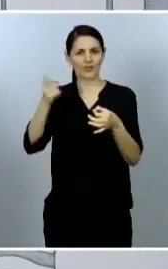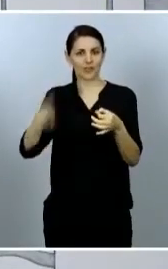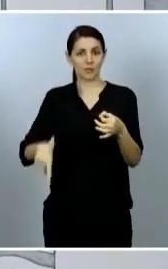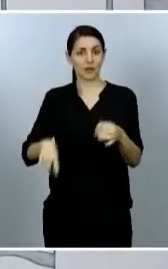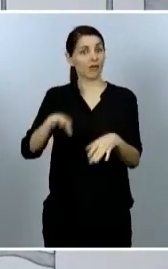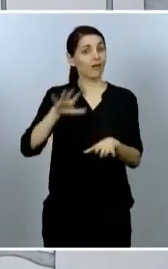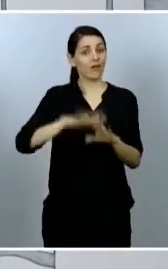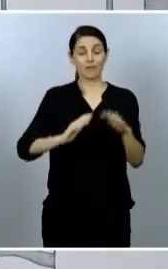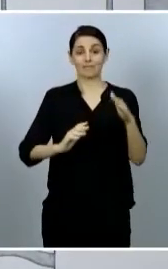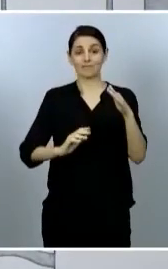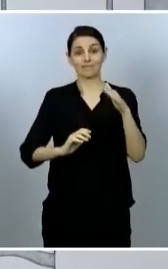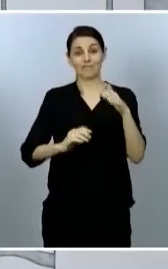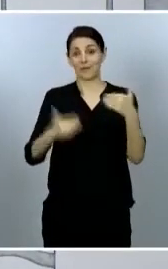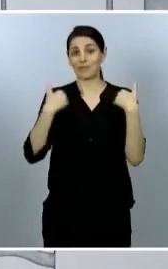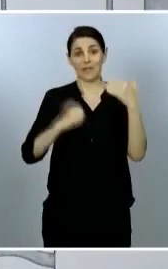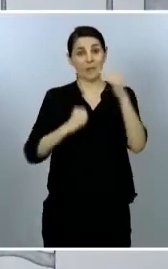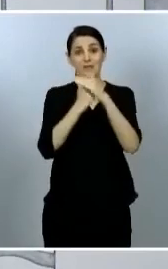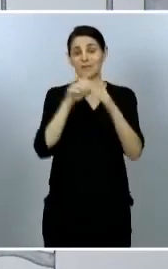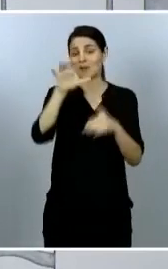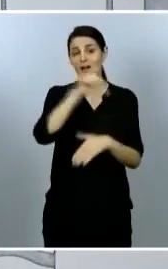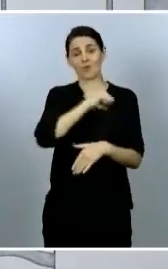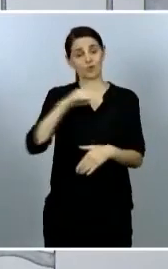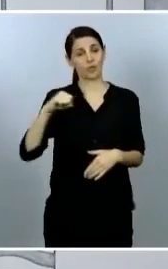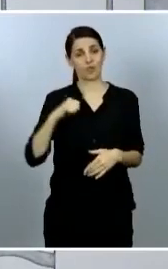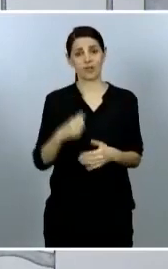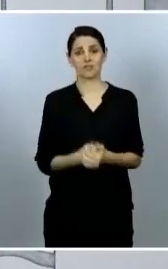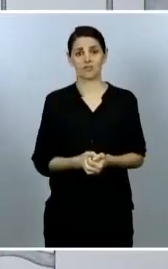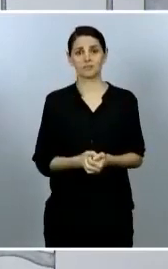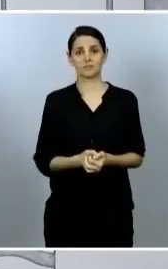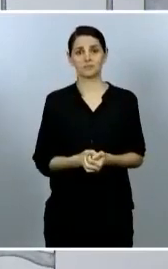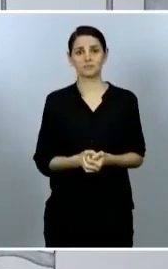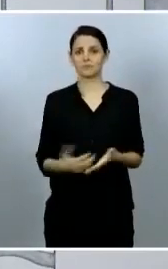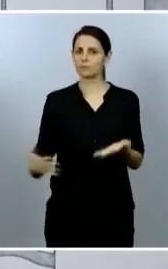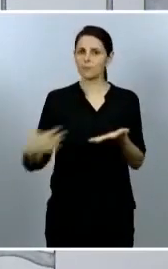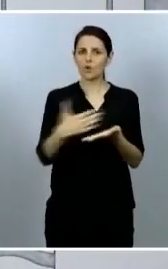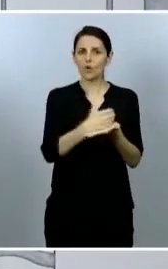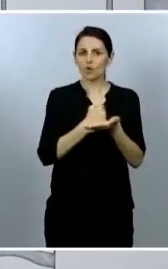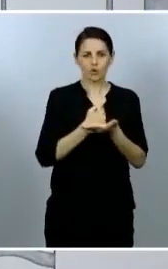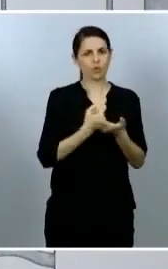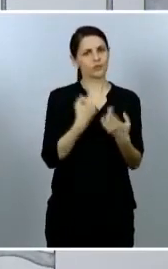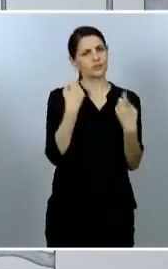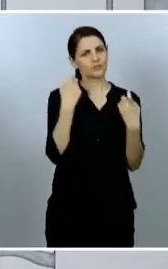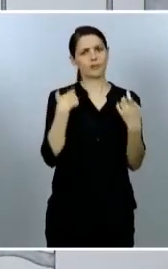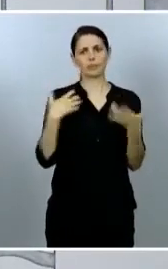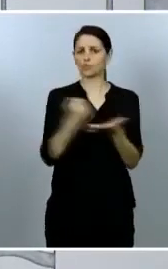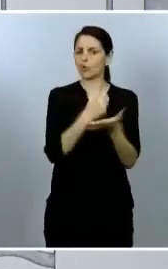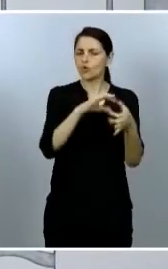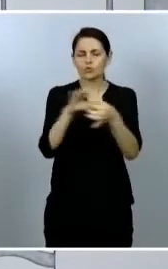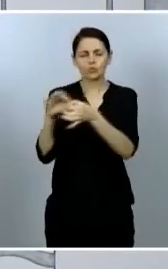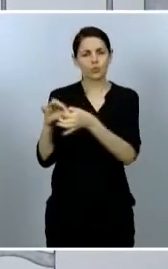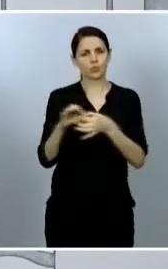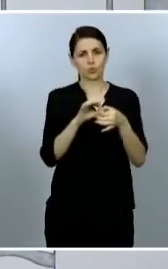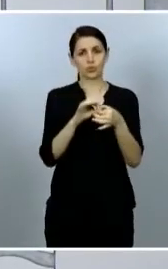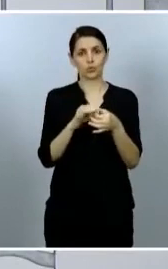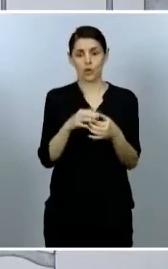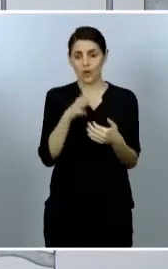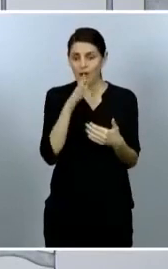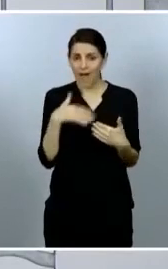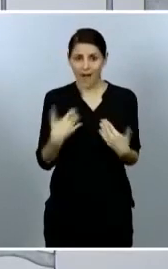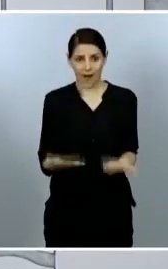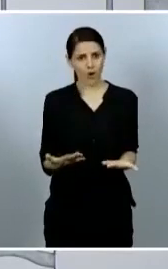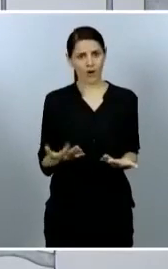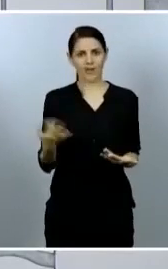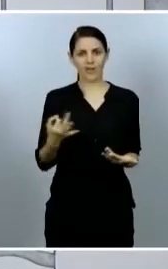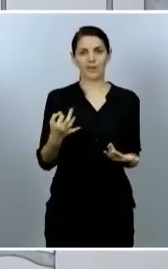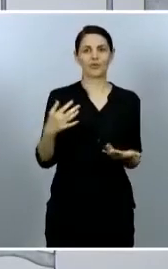bienestar. Todos sumamos, todos somos necesarios y ahora y siempre seremos esa suma, esa fuerza,